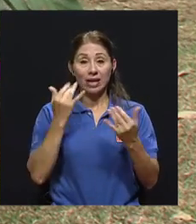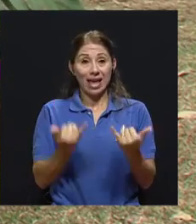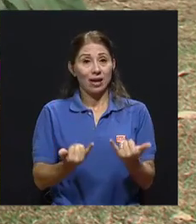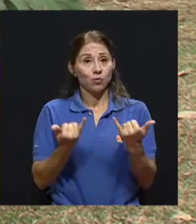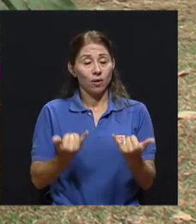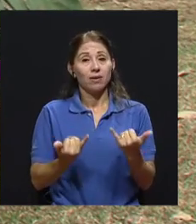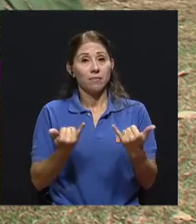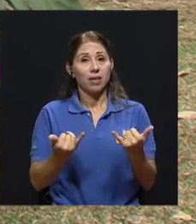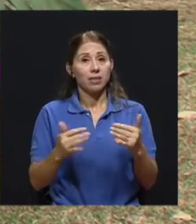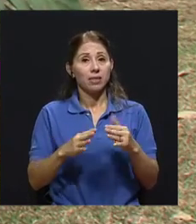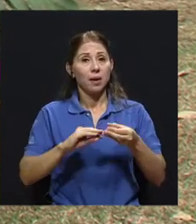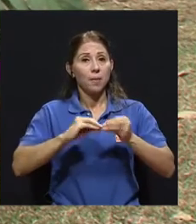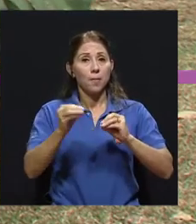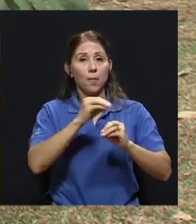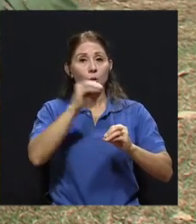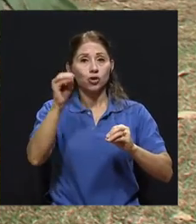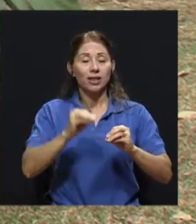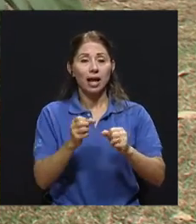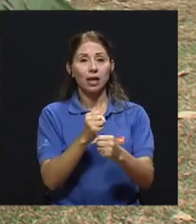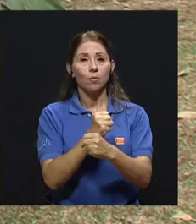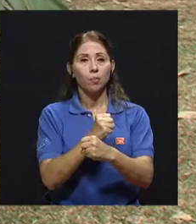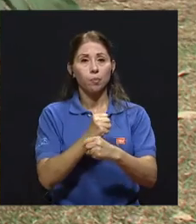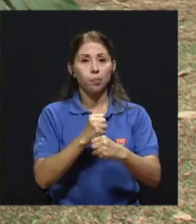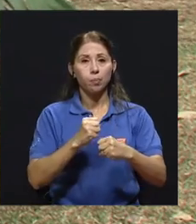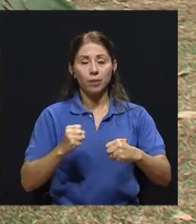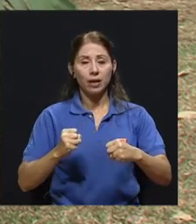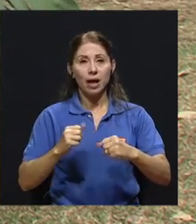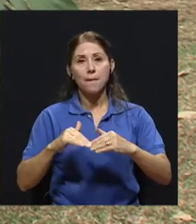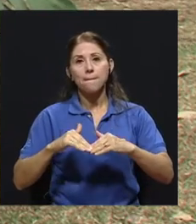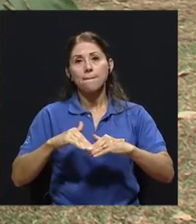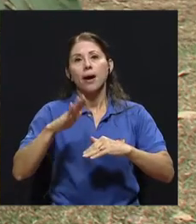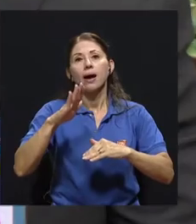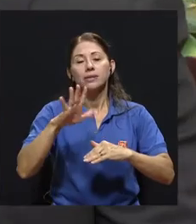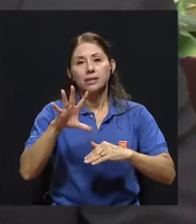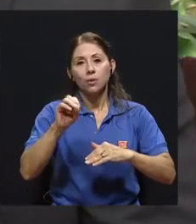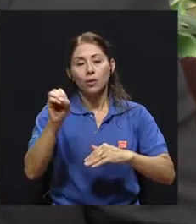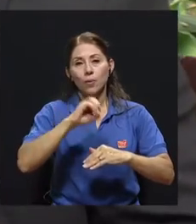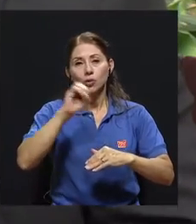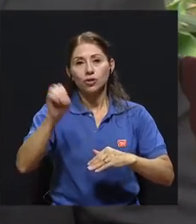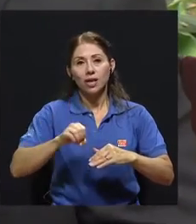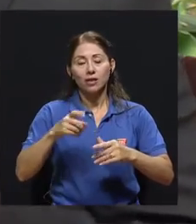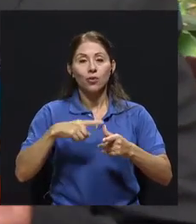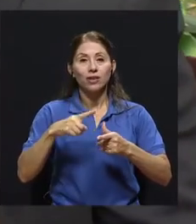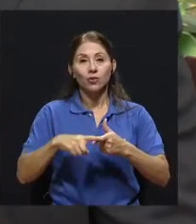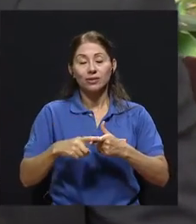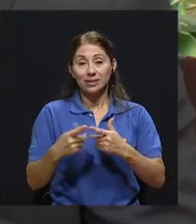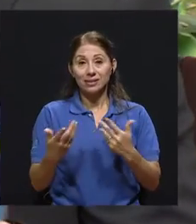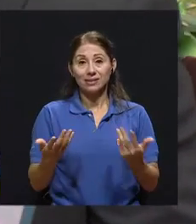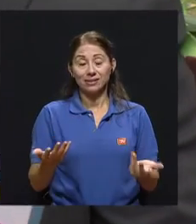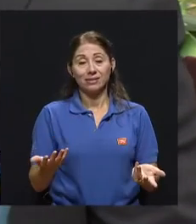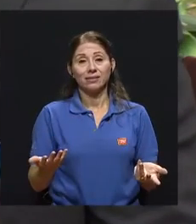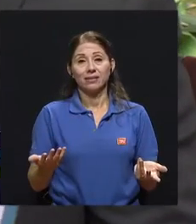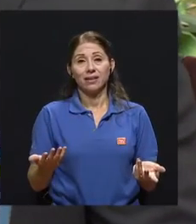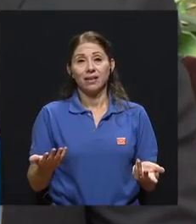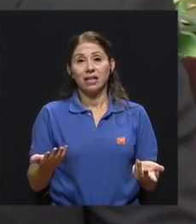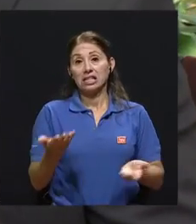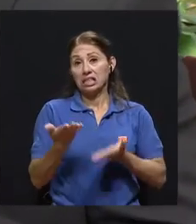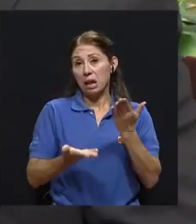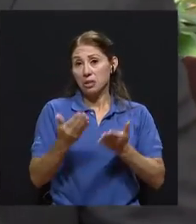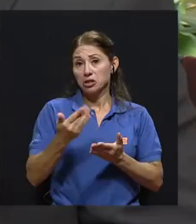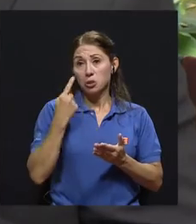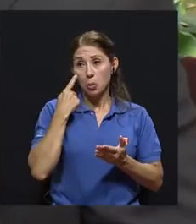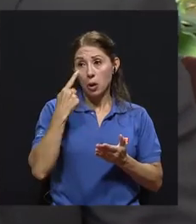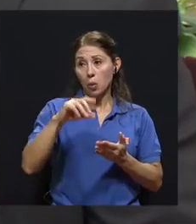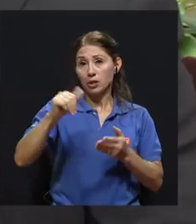en día es arriba del 50%, entonces de pronto que más bien me refuerza, ¿verdad? Que otros están igual como yo